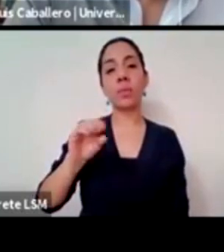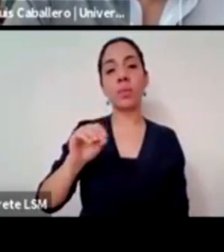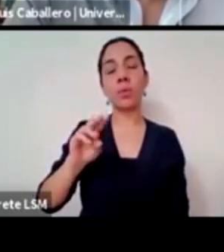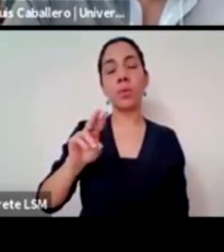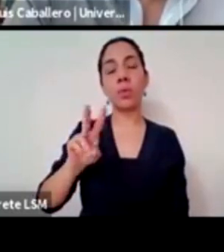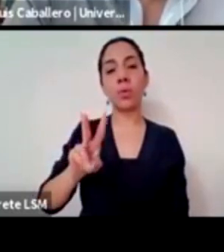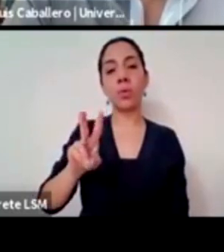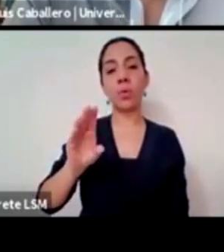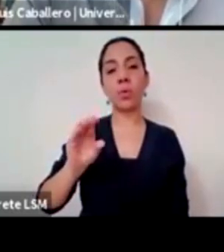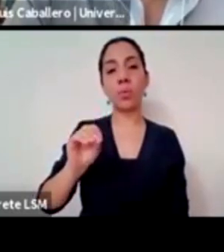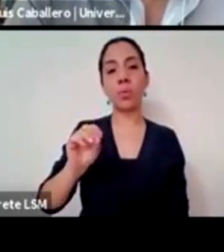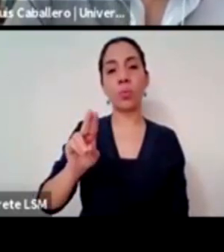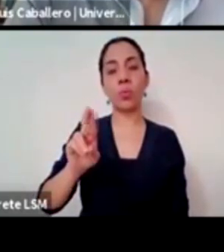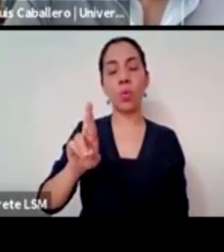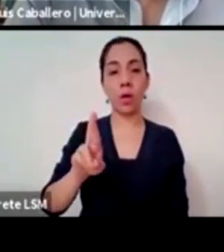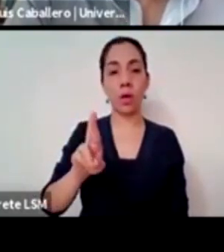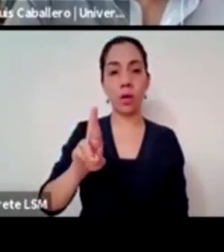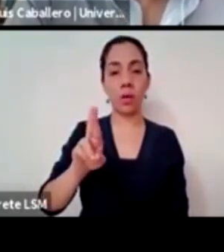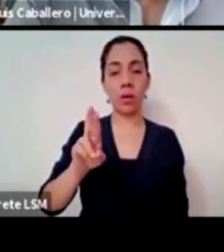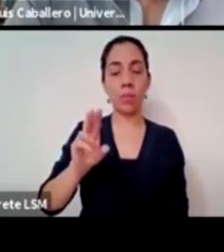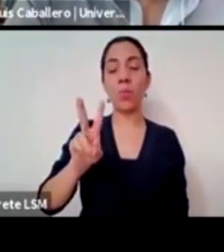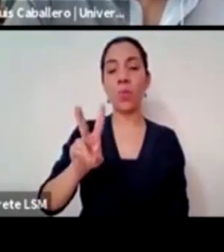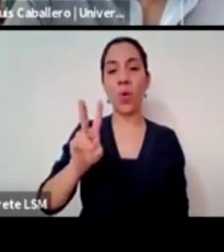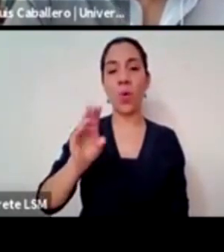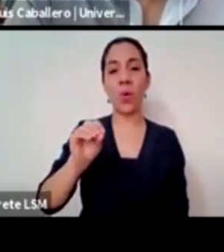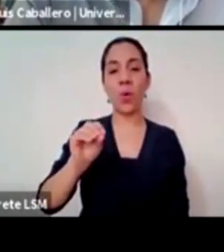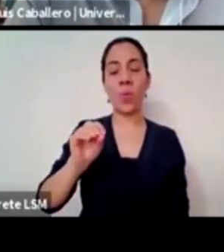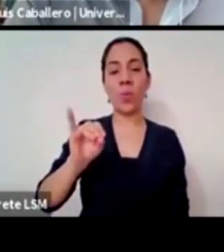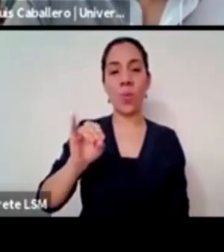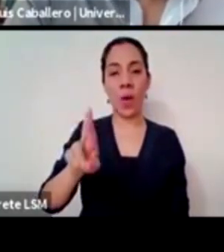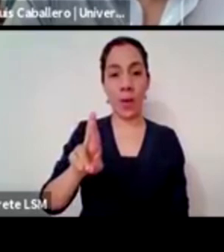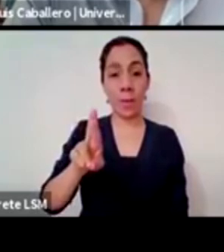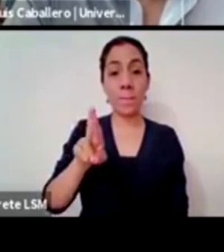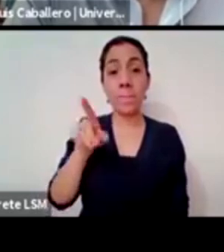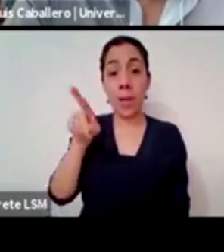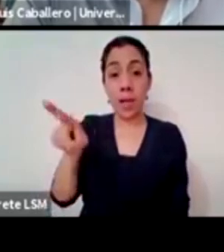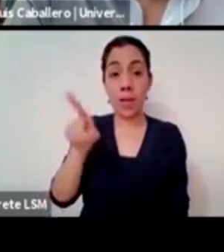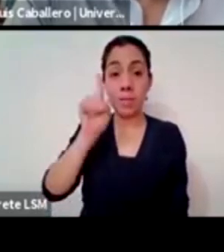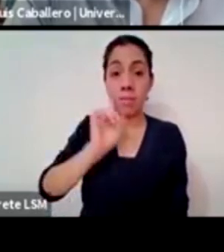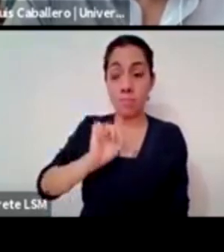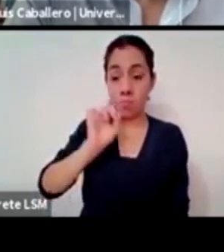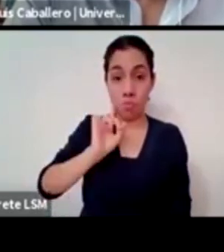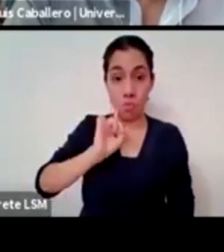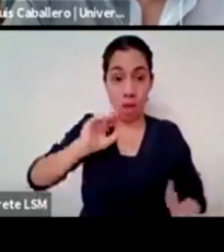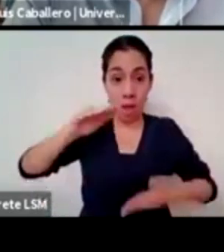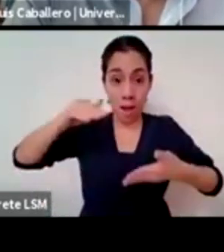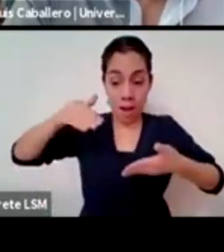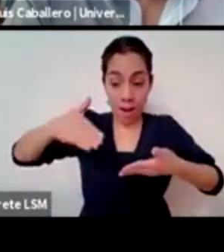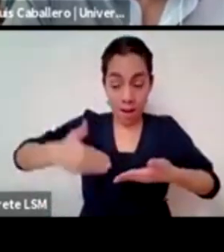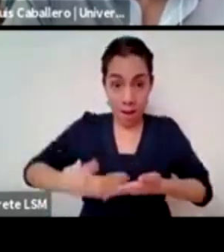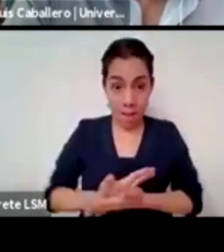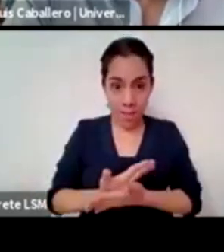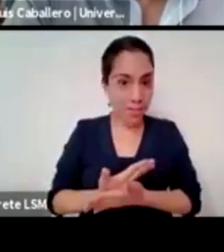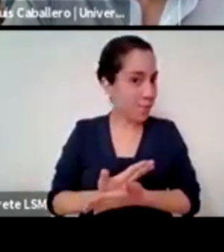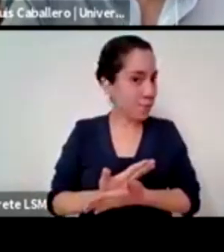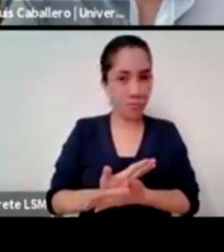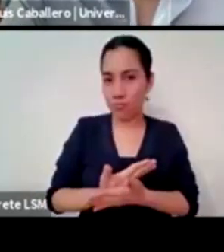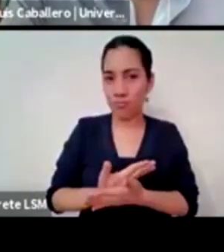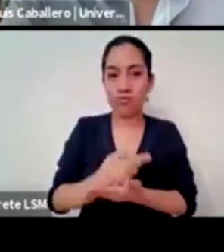no se nace mujer por tanto lo masculino y lo femenino son construcciones sociales